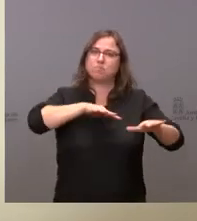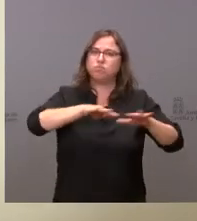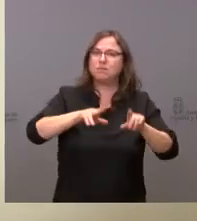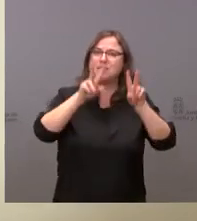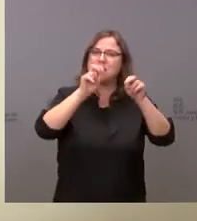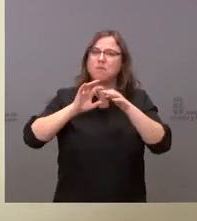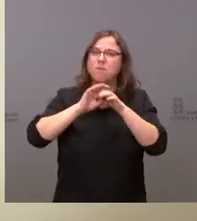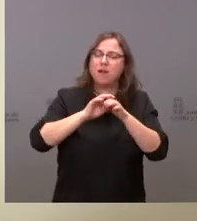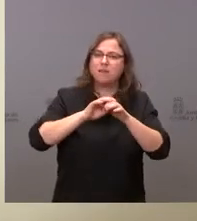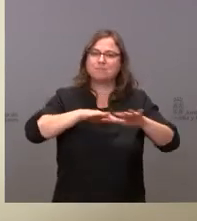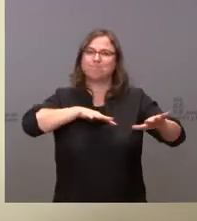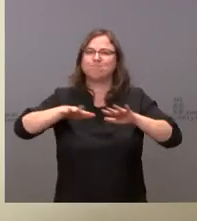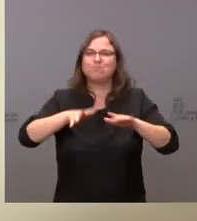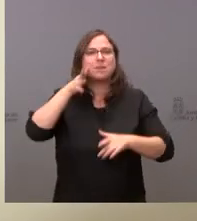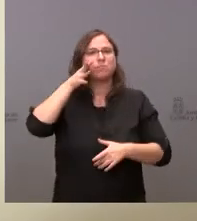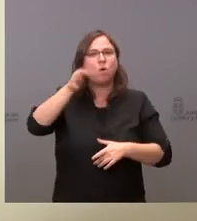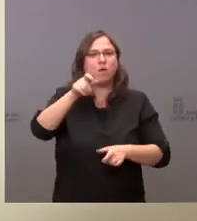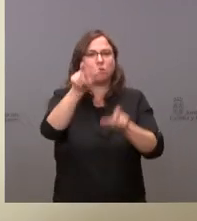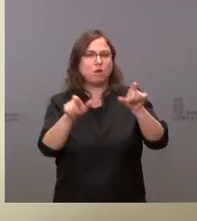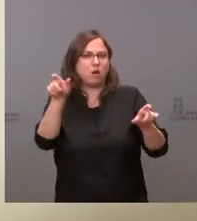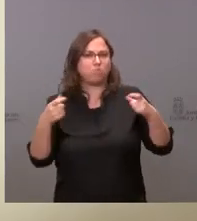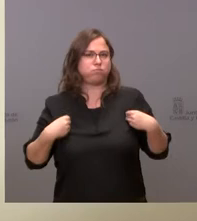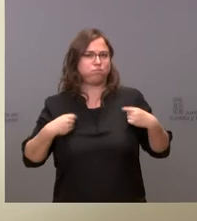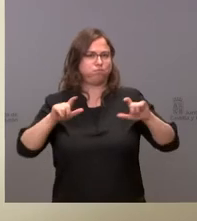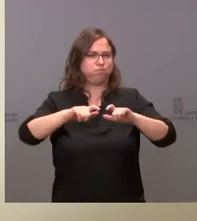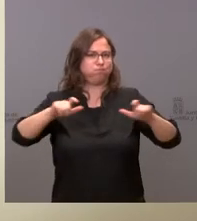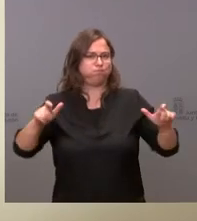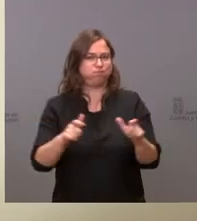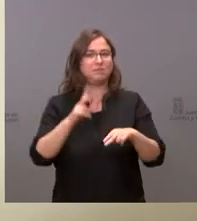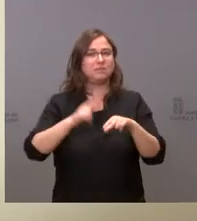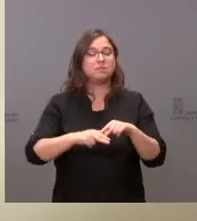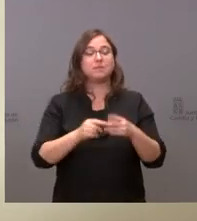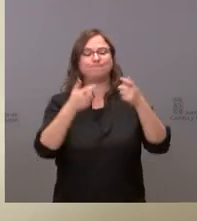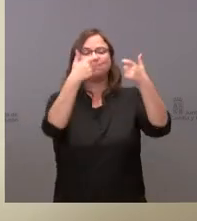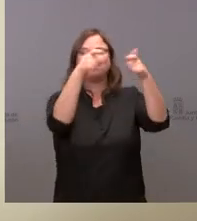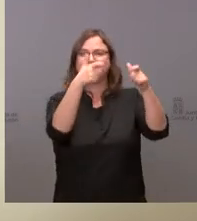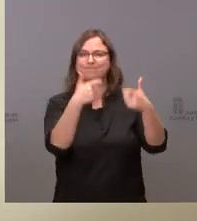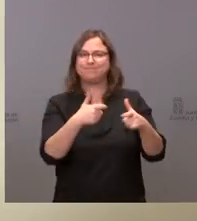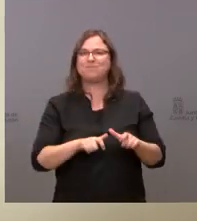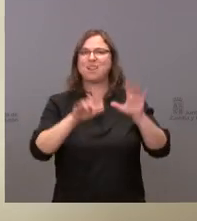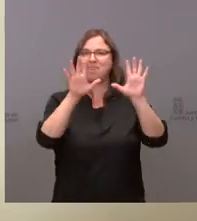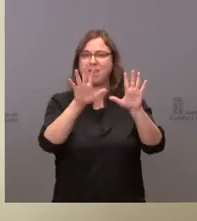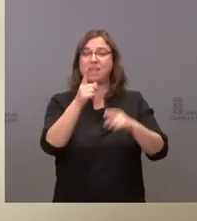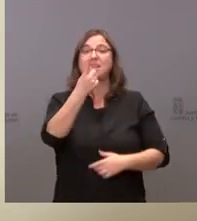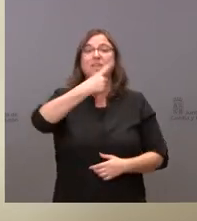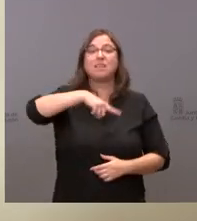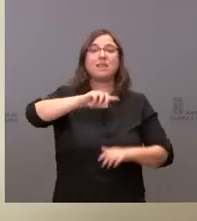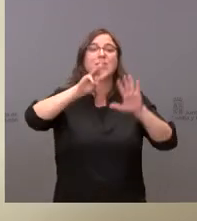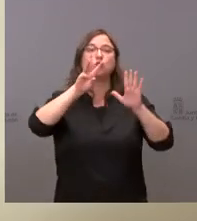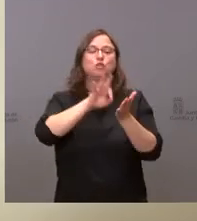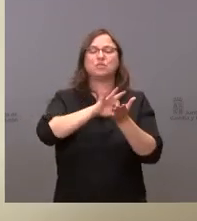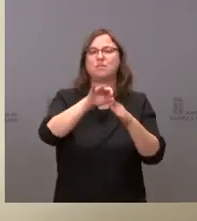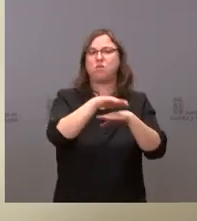materia de dinamización demográfica. Están caracterizadas en 10 secciones, 108 medidas en servicios básicos,